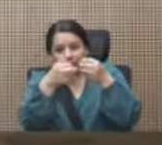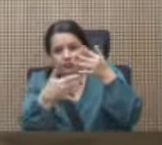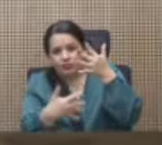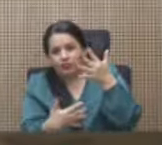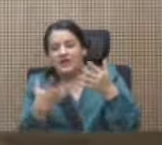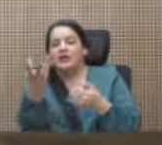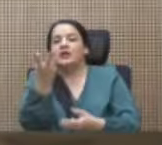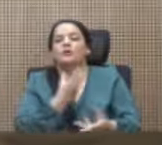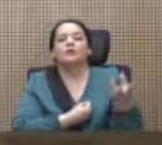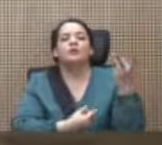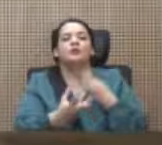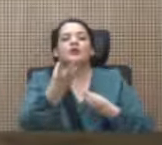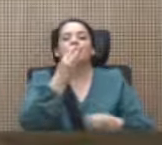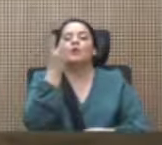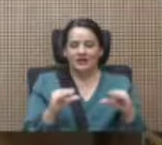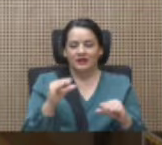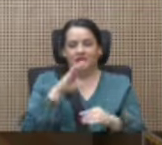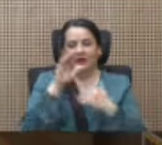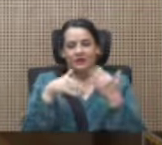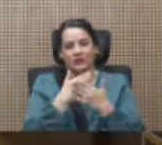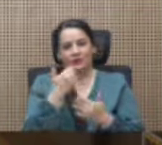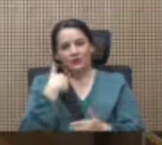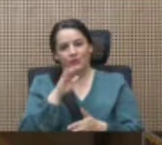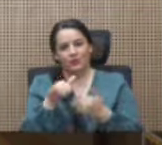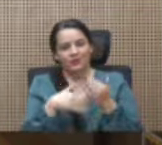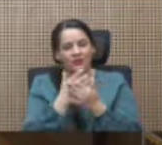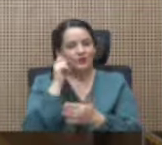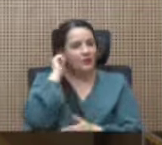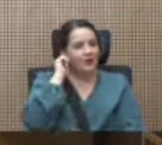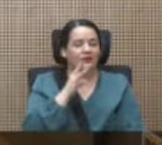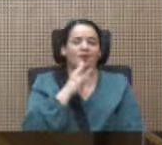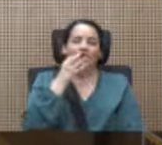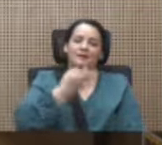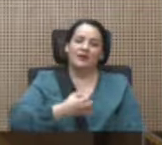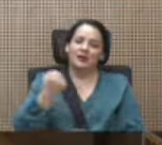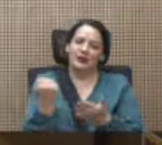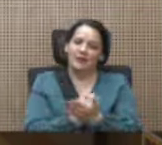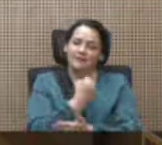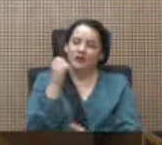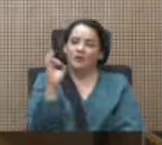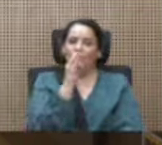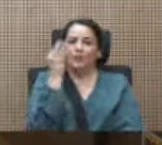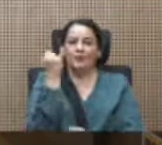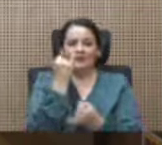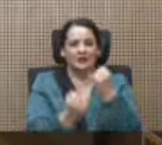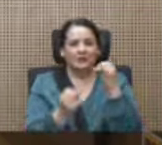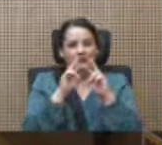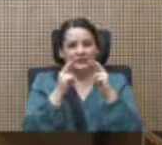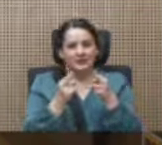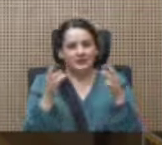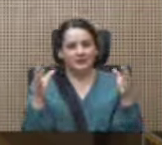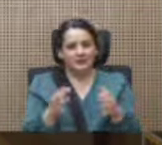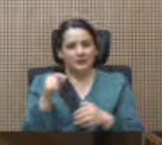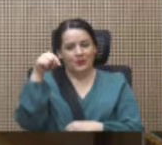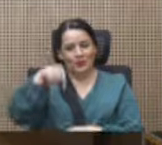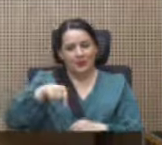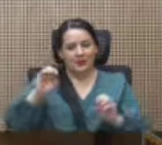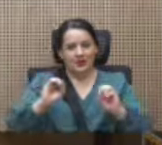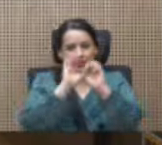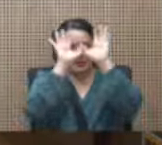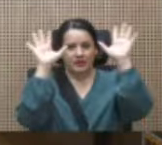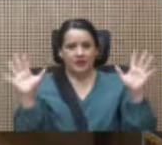cuántas capas tiene el pacto. Realmente es de lamentar la manera en la que terminó la sesión extraordinaria de la mañana,